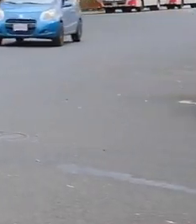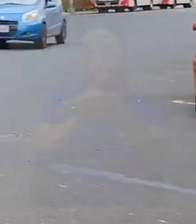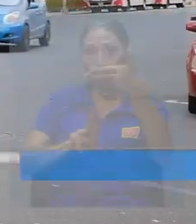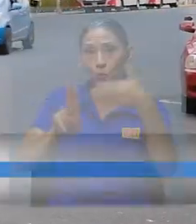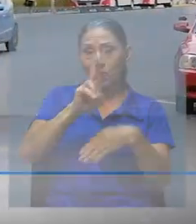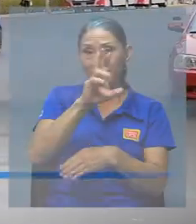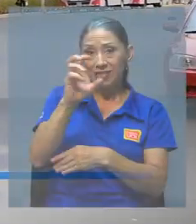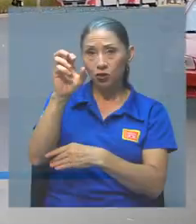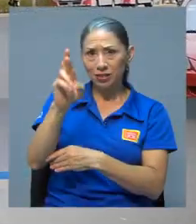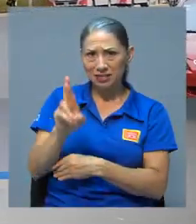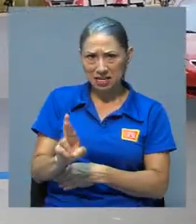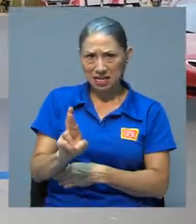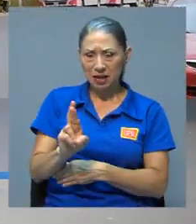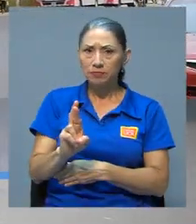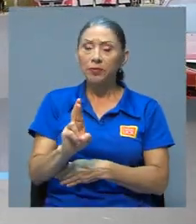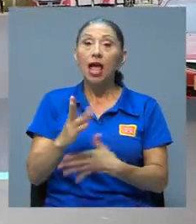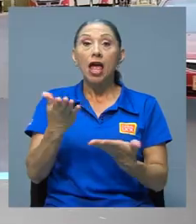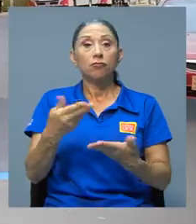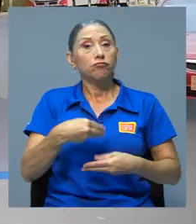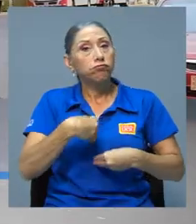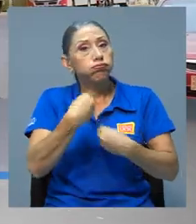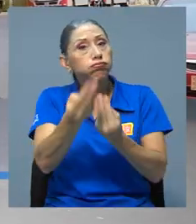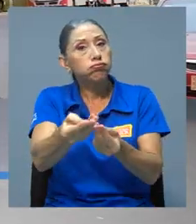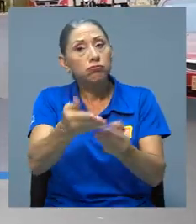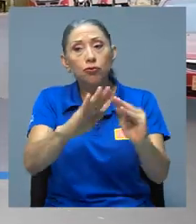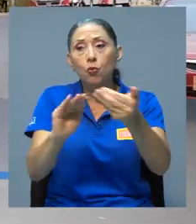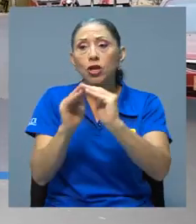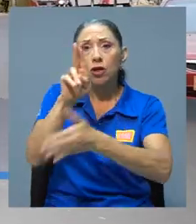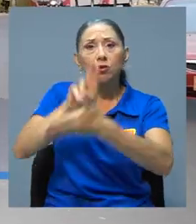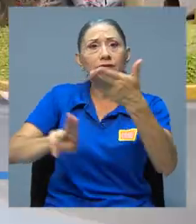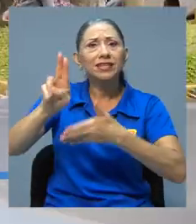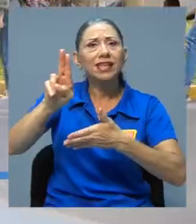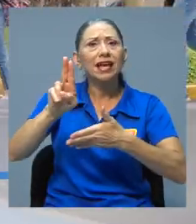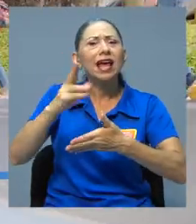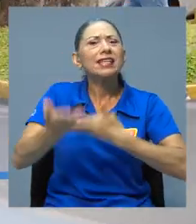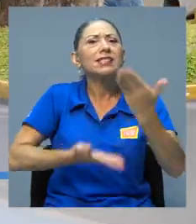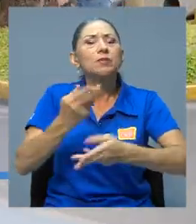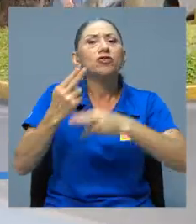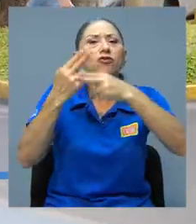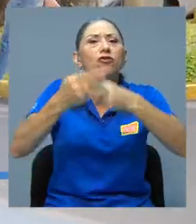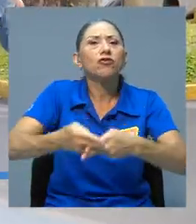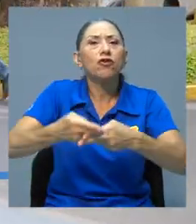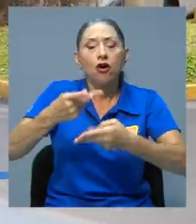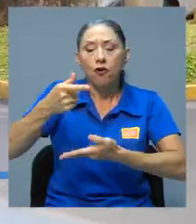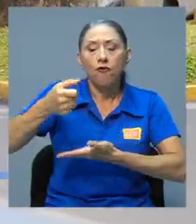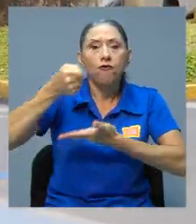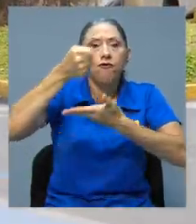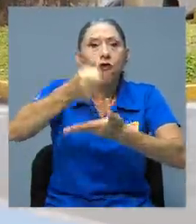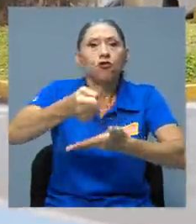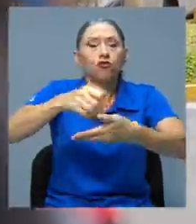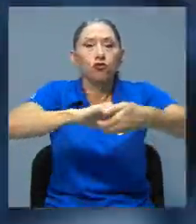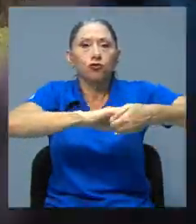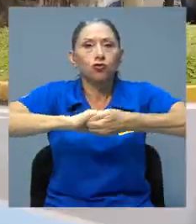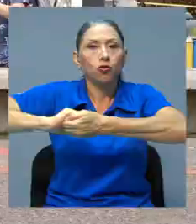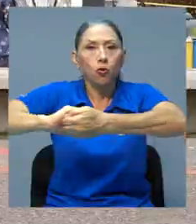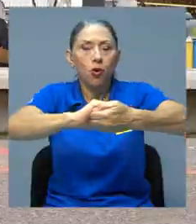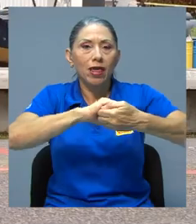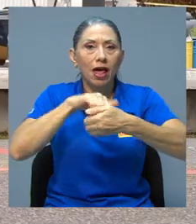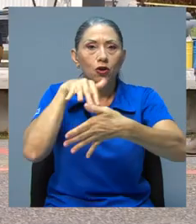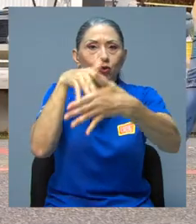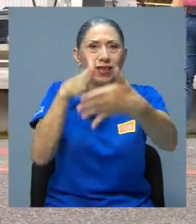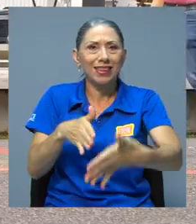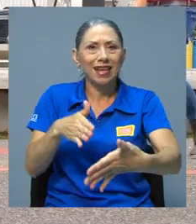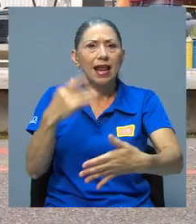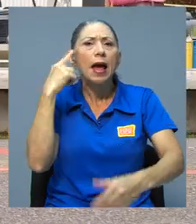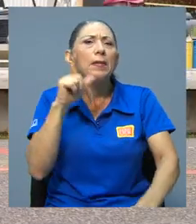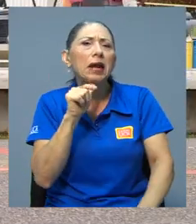La Universidad de Costa Rica pone a disposición de la comunidad universitaria un servicio llamado Fondo Solidario Estudiantil, el